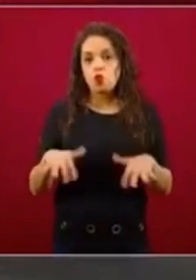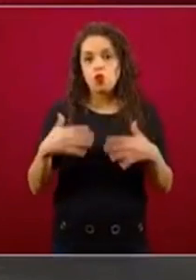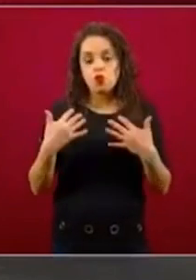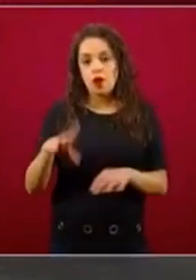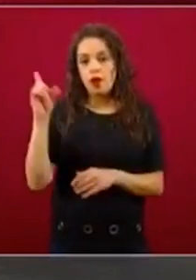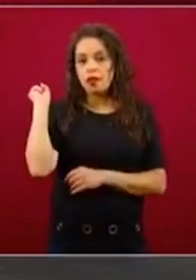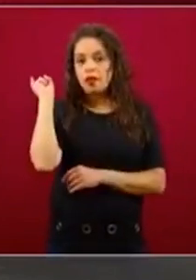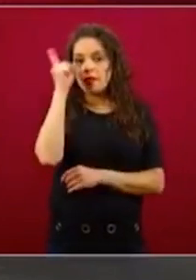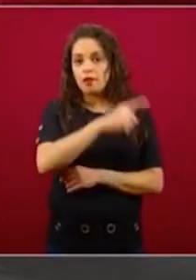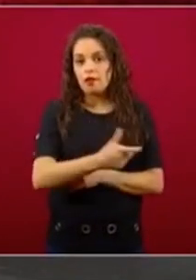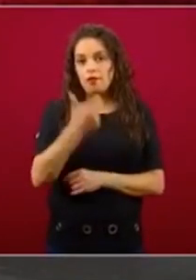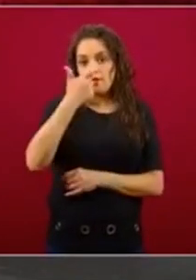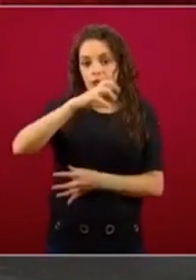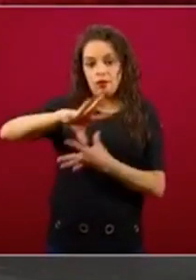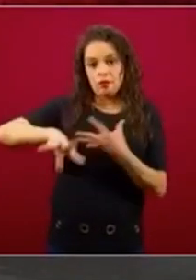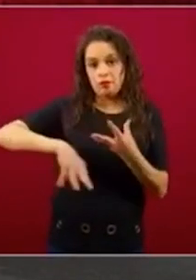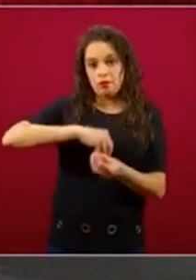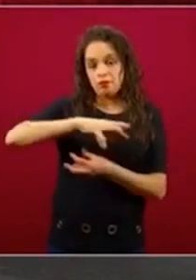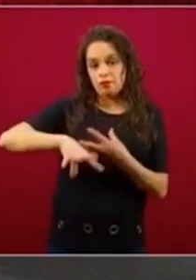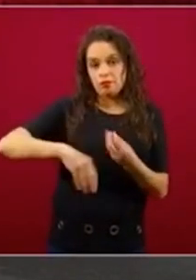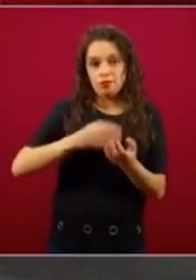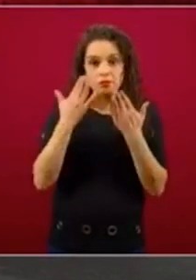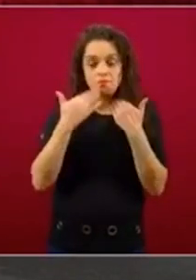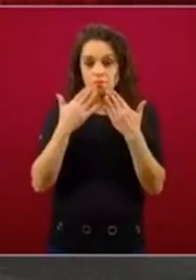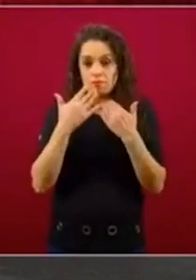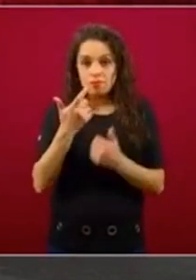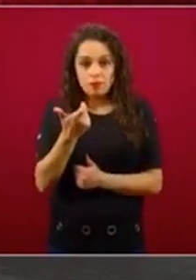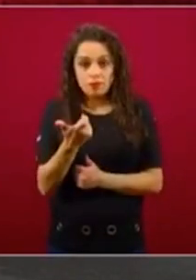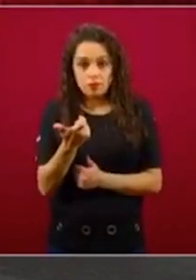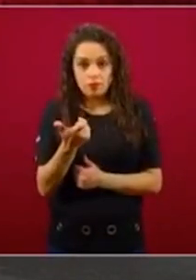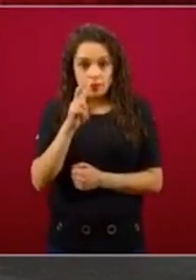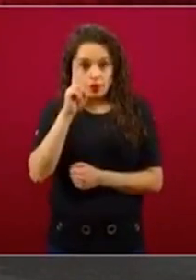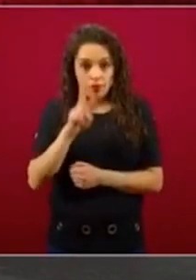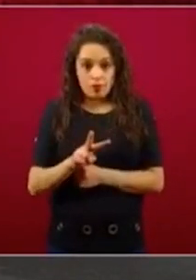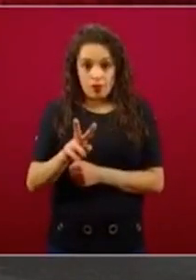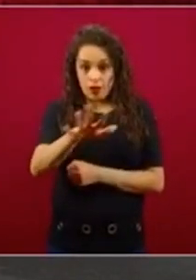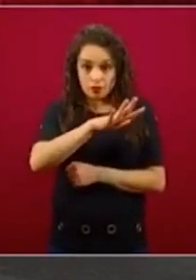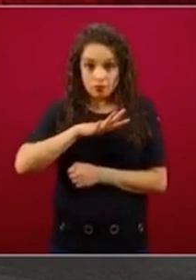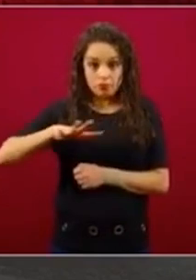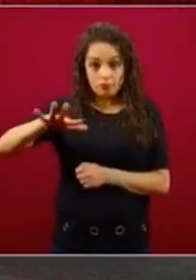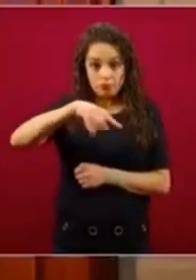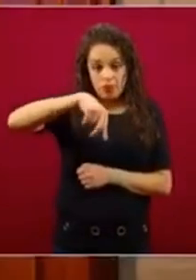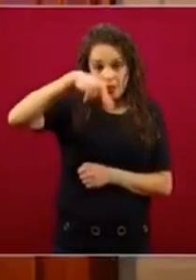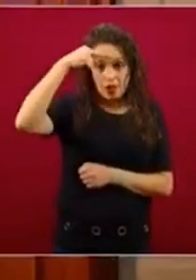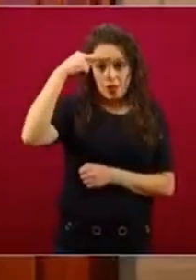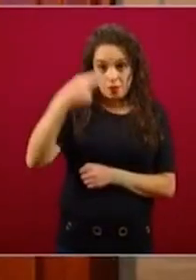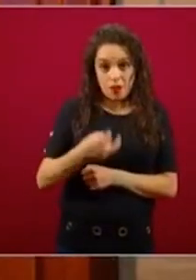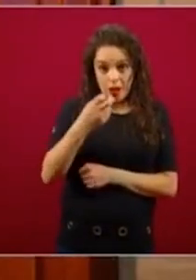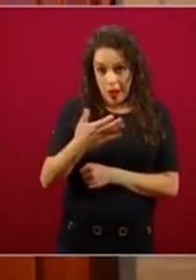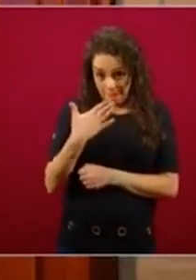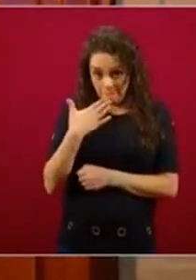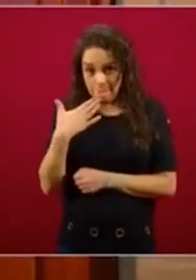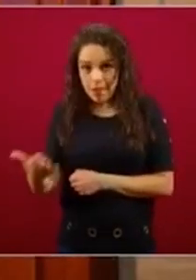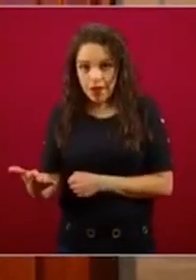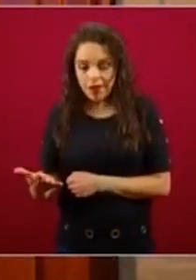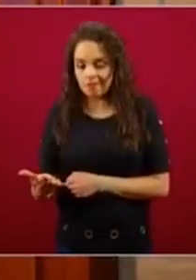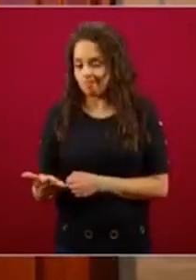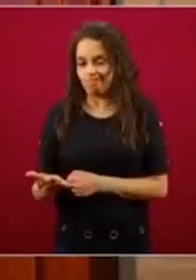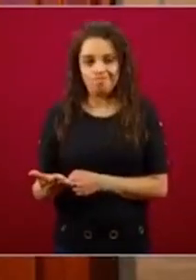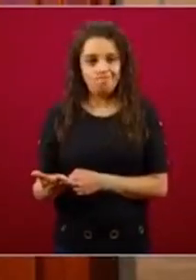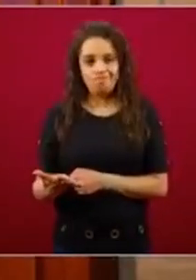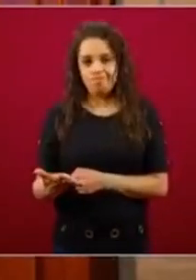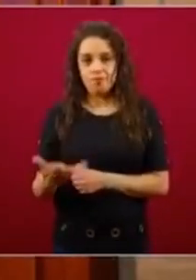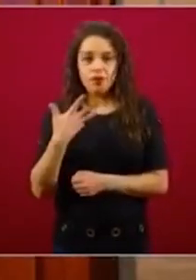dramática, de una manera que no es digno de una sociedad como la mexicana. Y hay casos en donde hemos visto